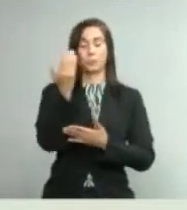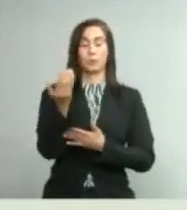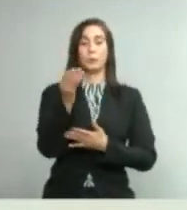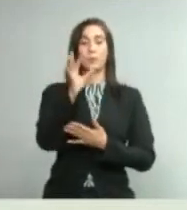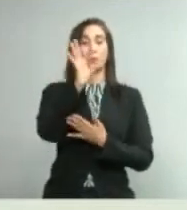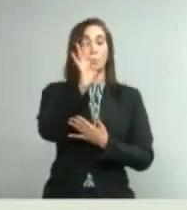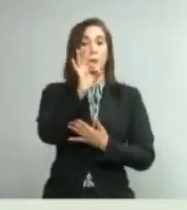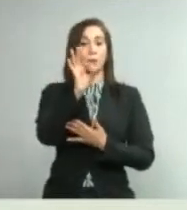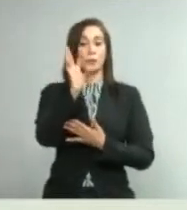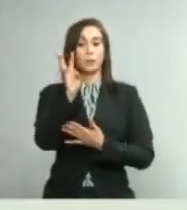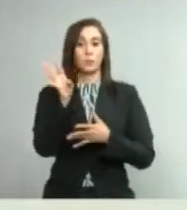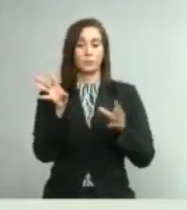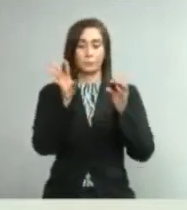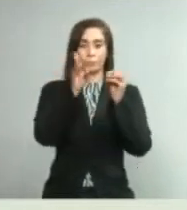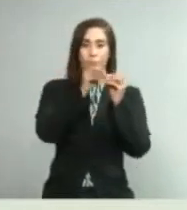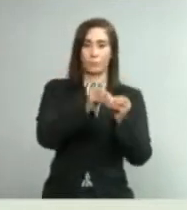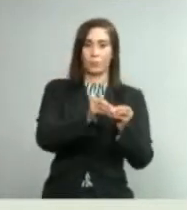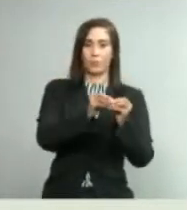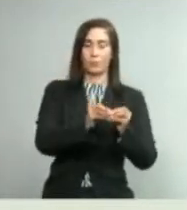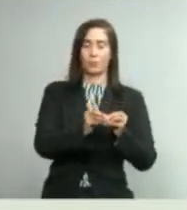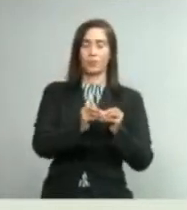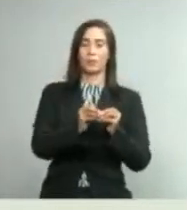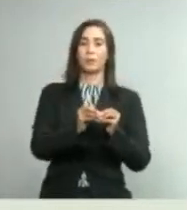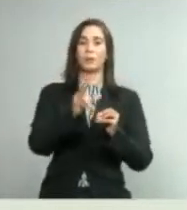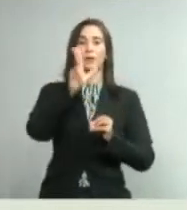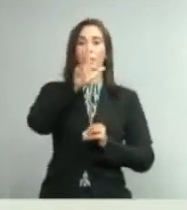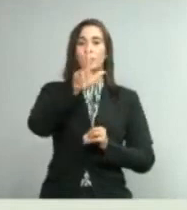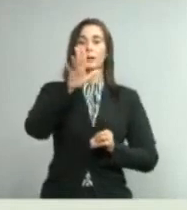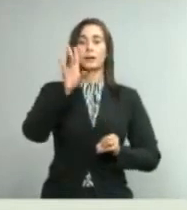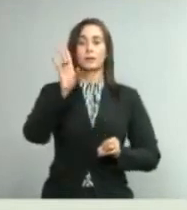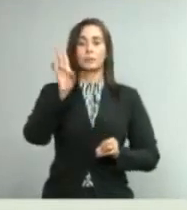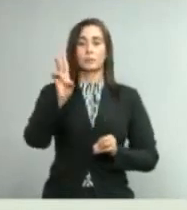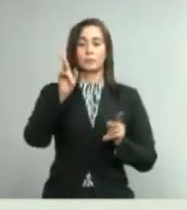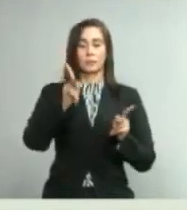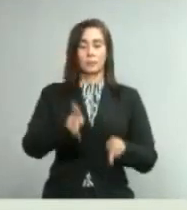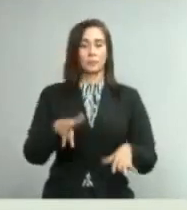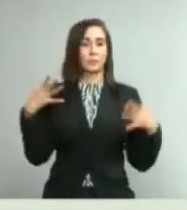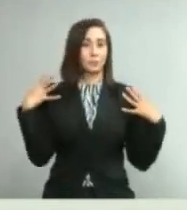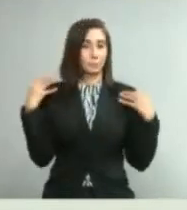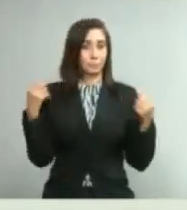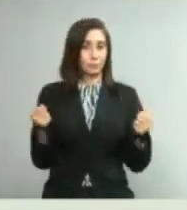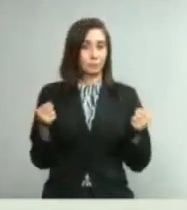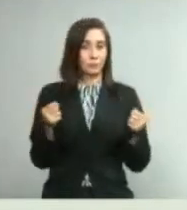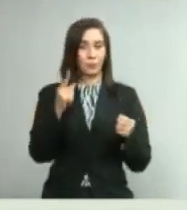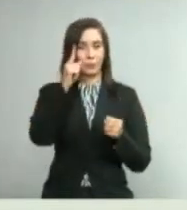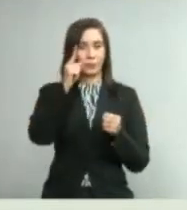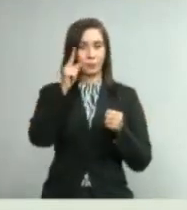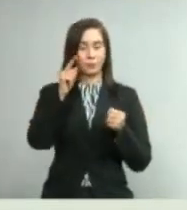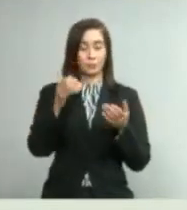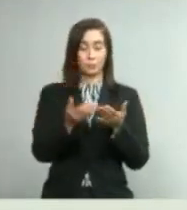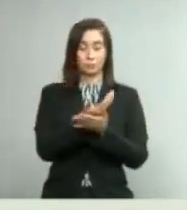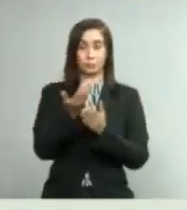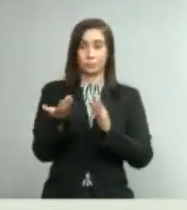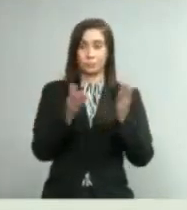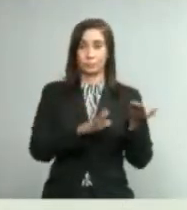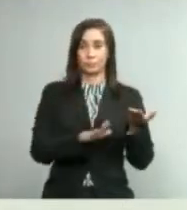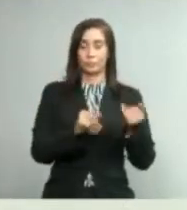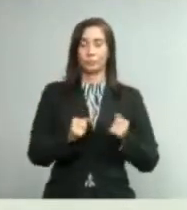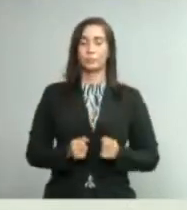96 acumulados, 37 recuperados, cero fallecimientos.